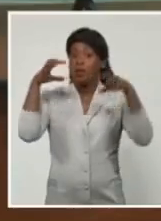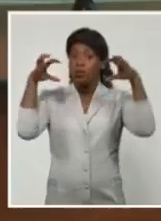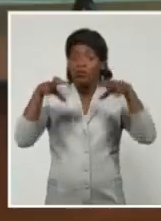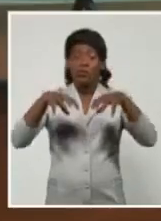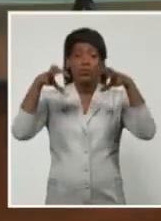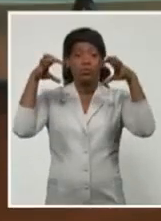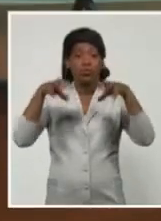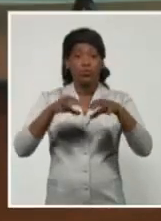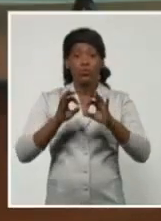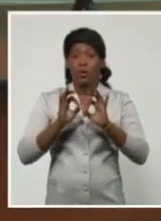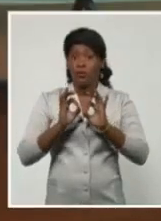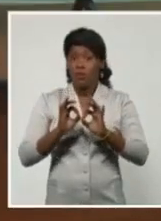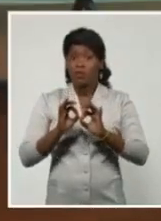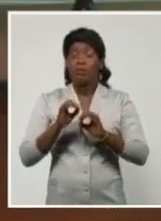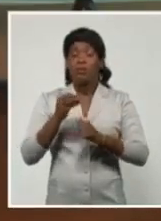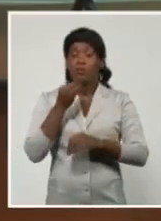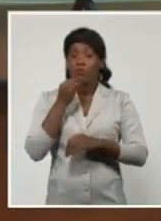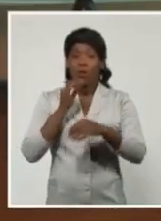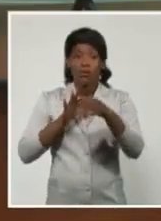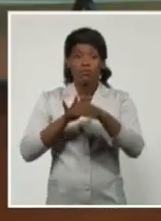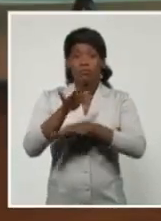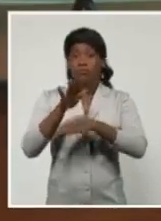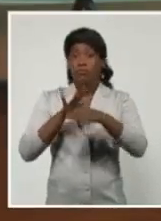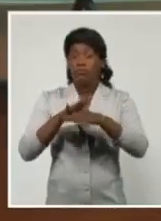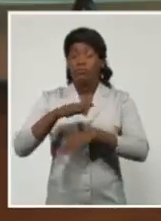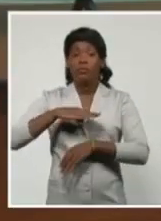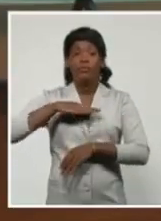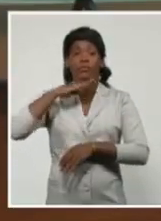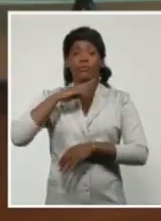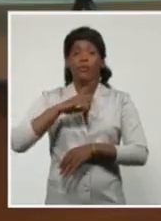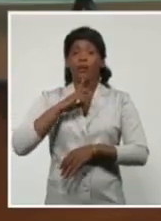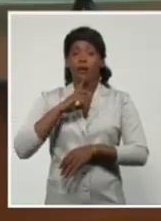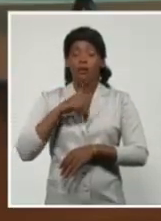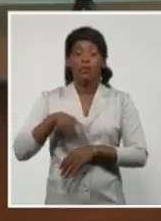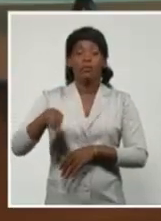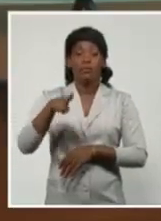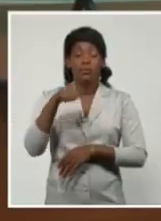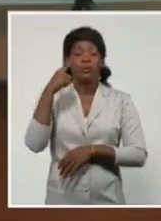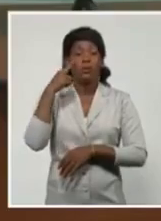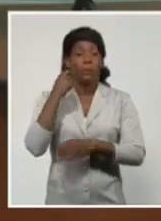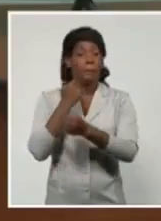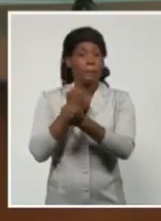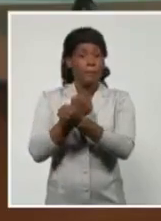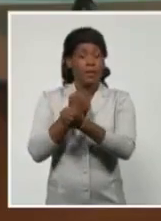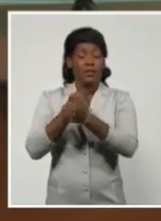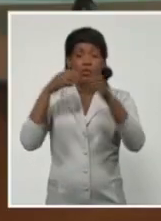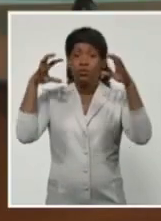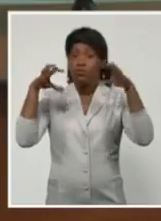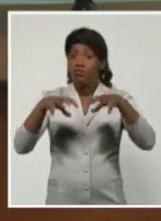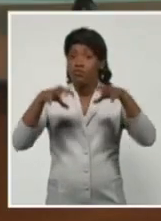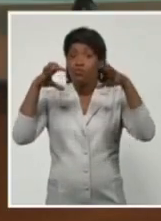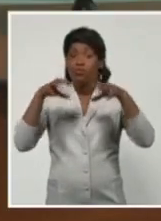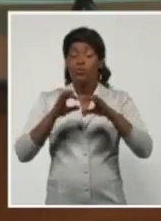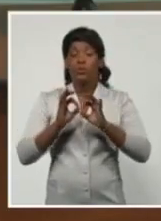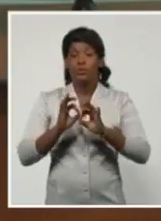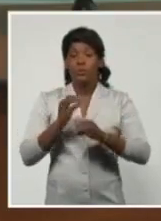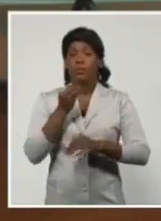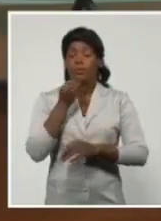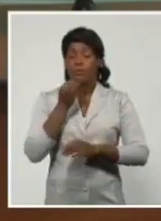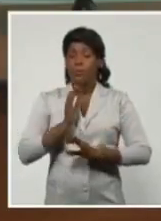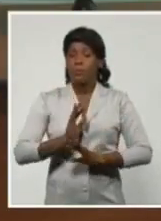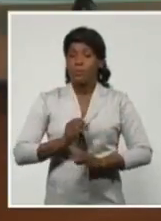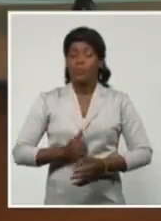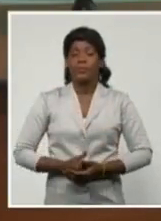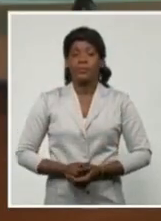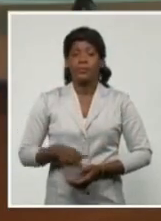todo en las zonas bajas donde hay inundaciones. Por lo tanto, hay que percatarse de que eso es un peligro potencial que puede ocurrir y